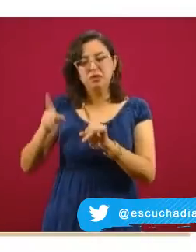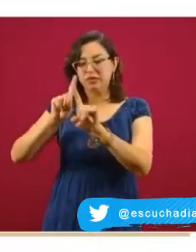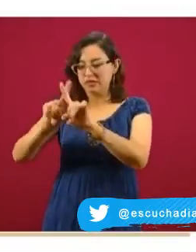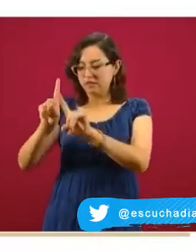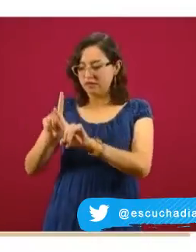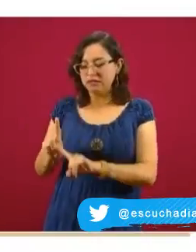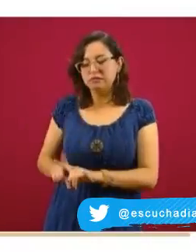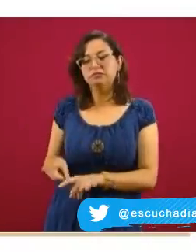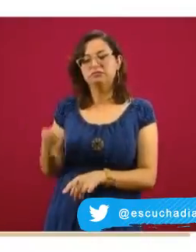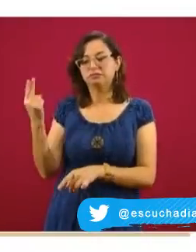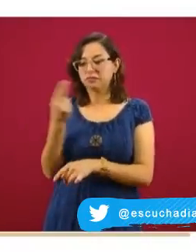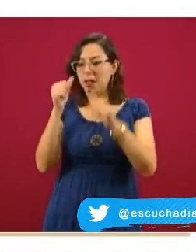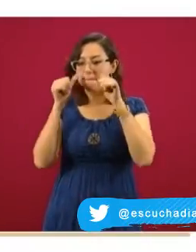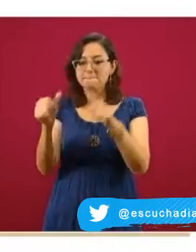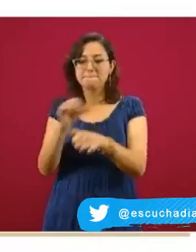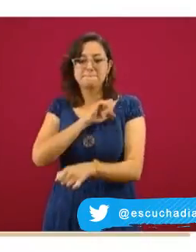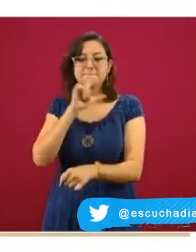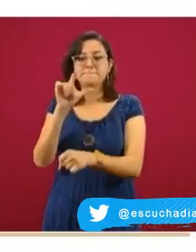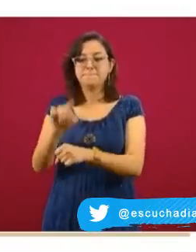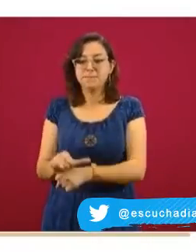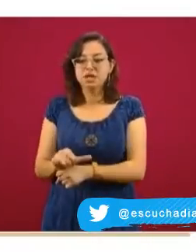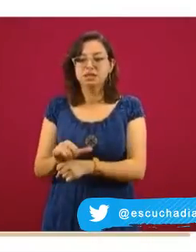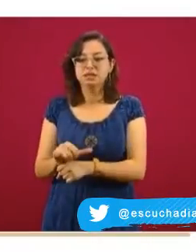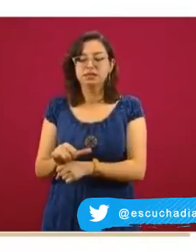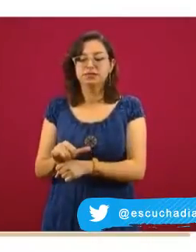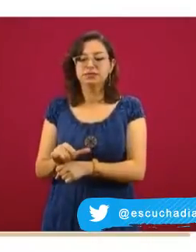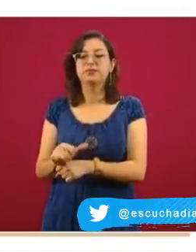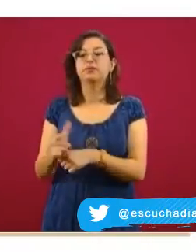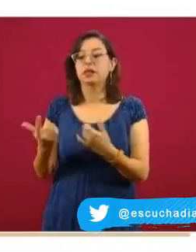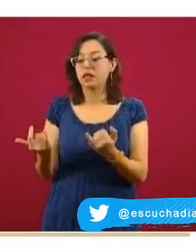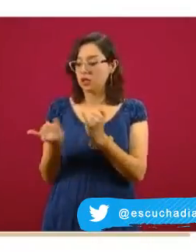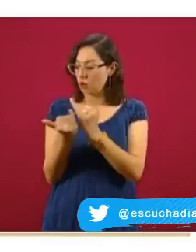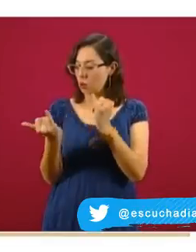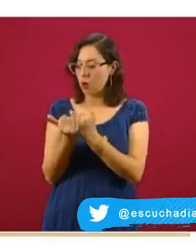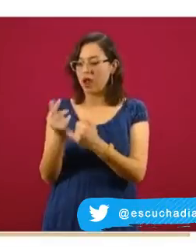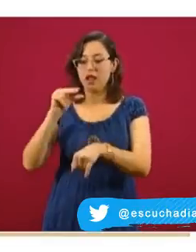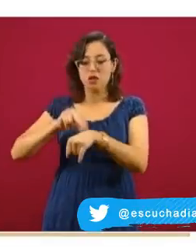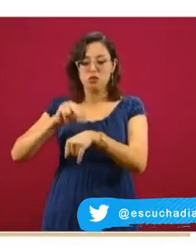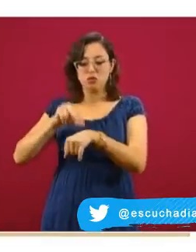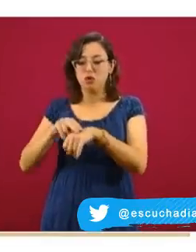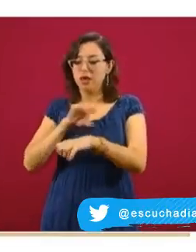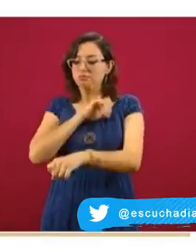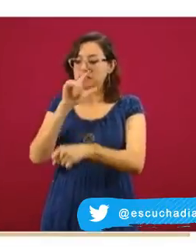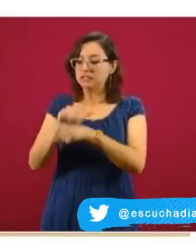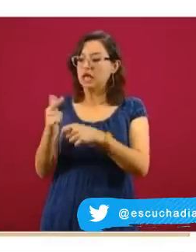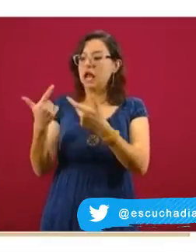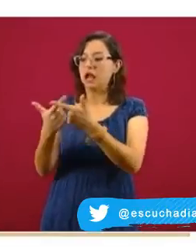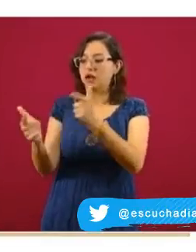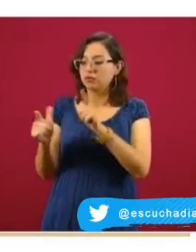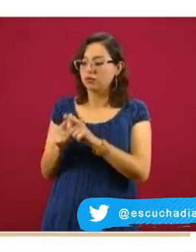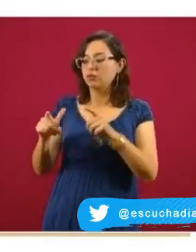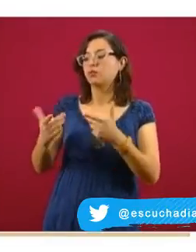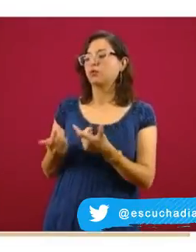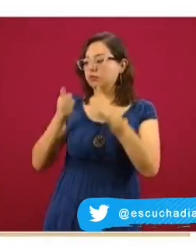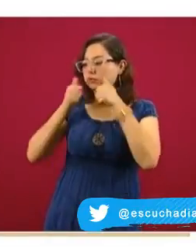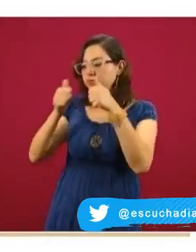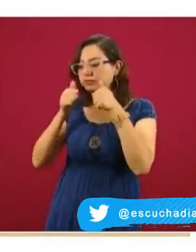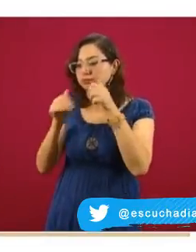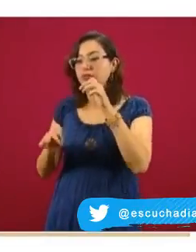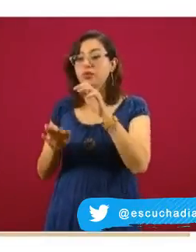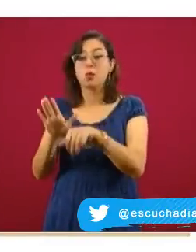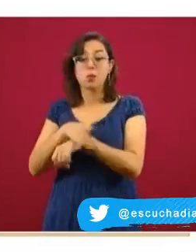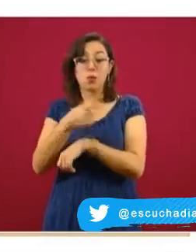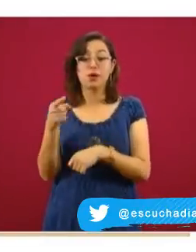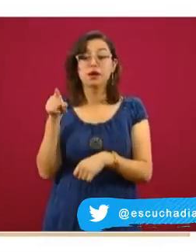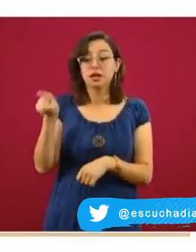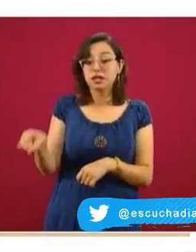incluido un ventilador e incluido un grupo de profesionales de la salud especializados, porque entonces estamos ya ante un